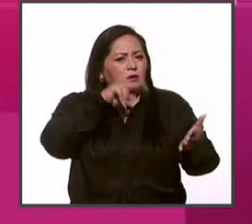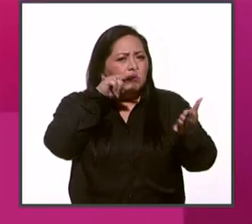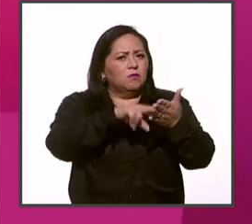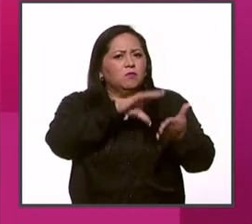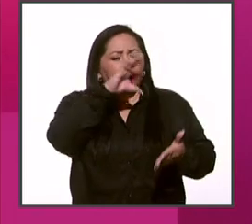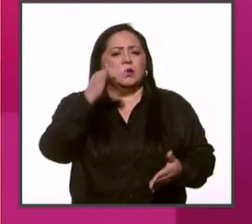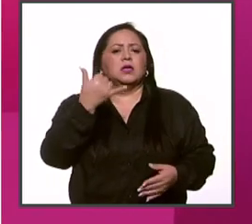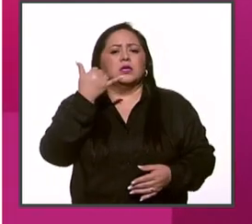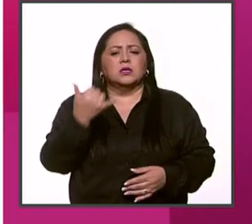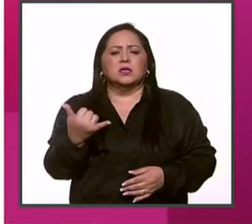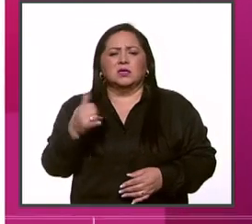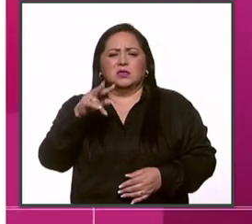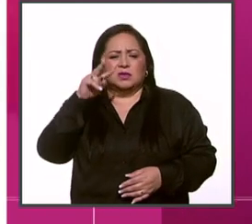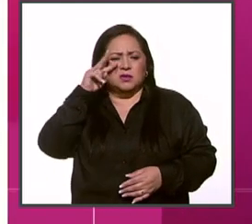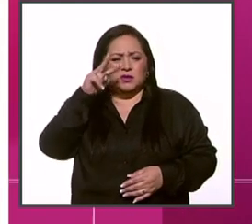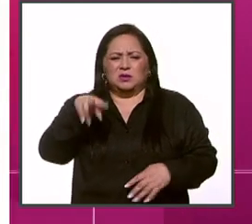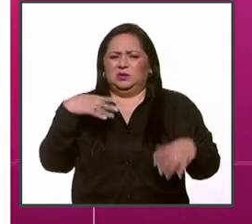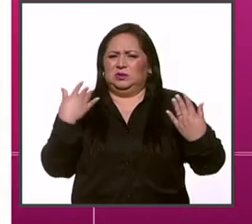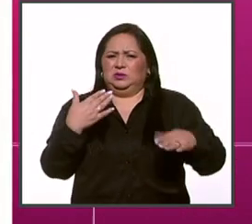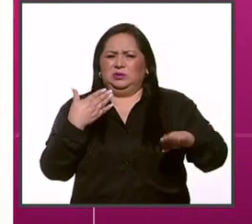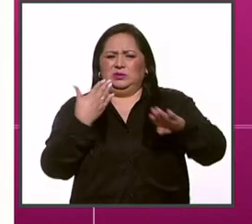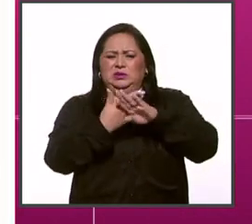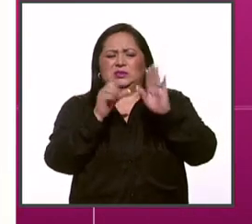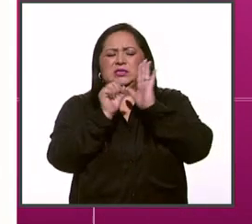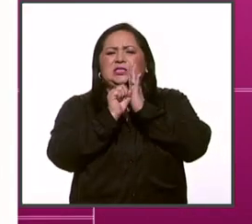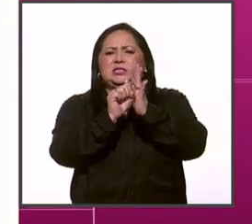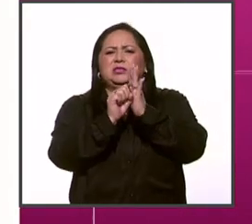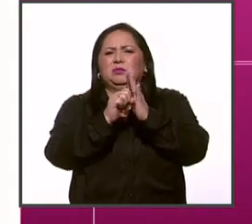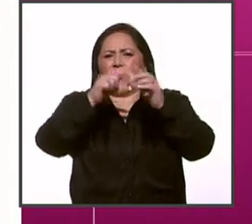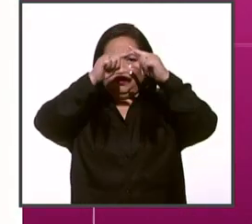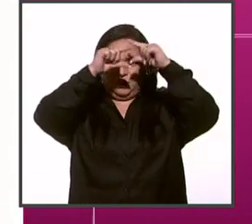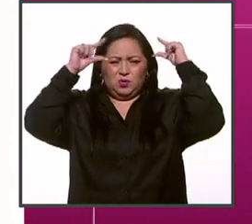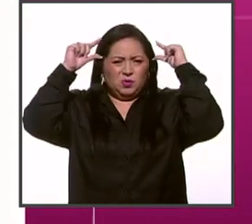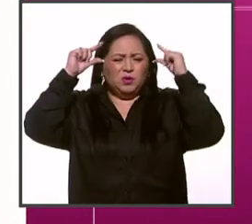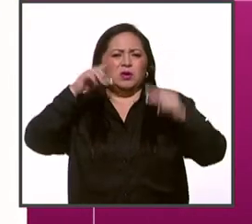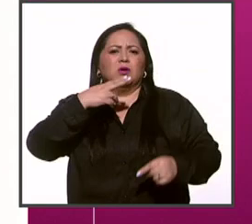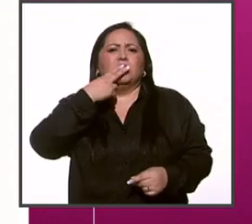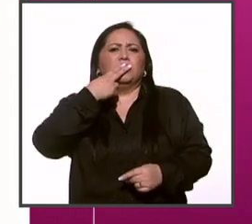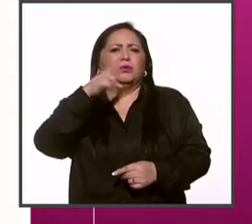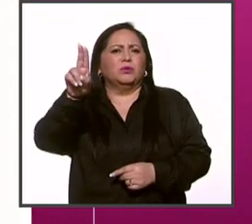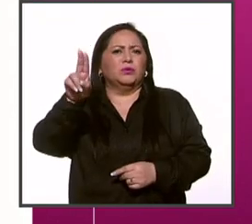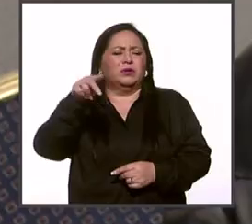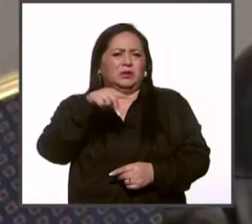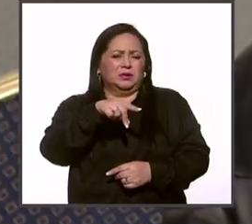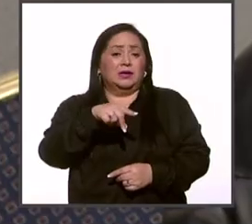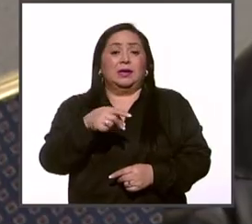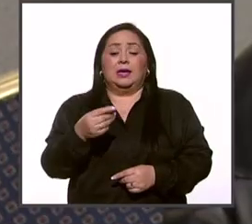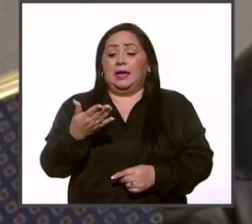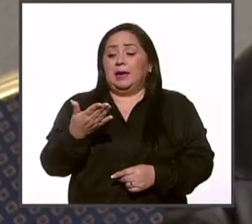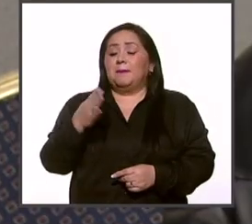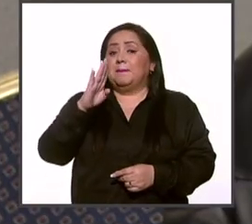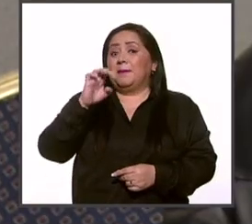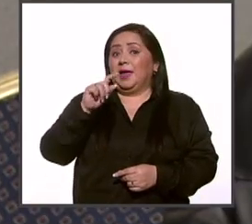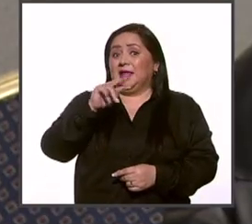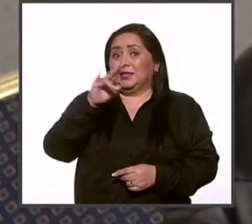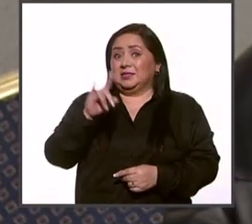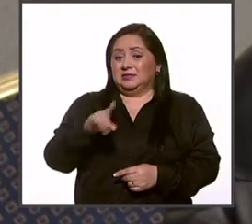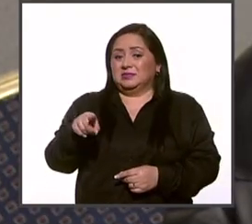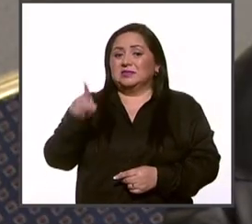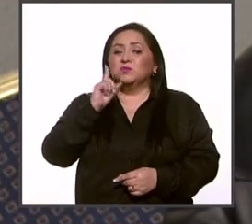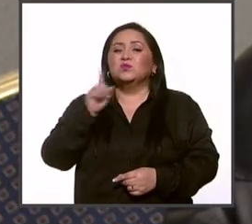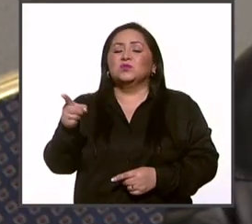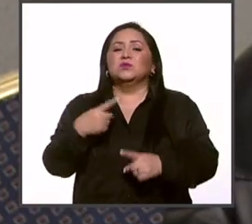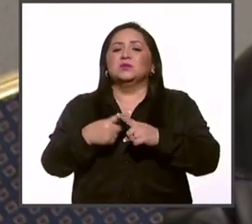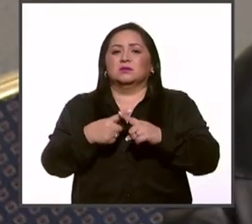y una tira de suásticas, el símbolo del nazismo hitleriano. Beatriz Páez es una de las